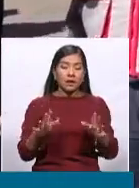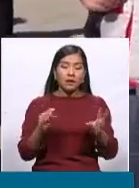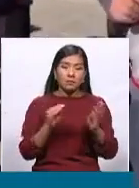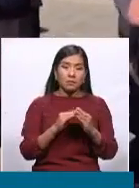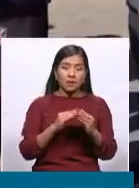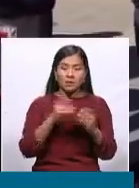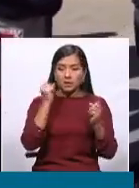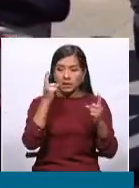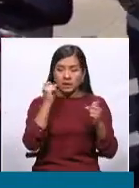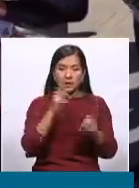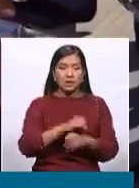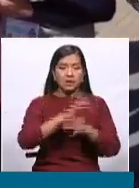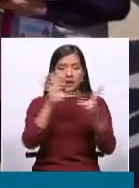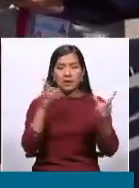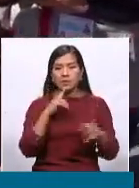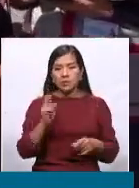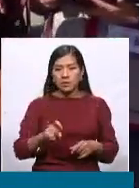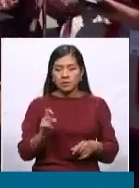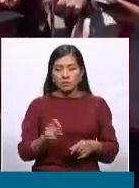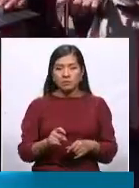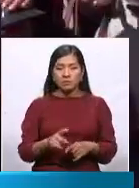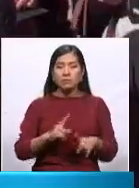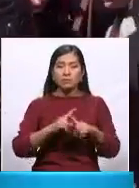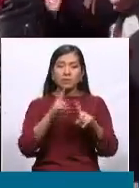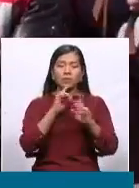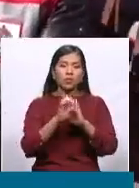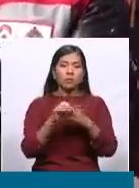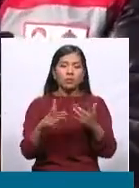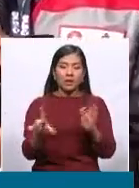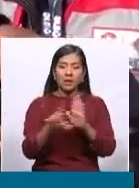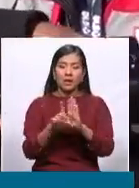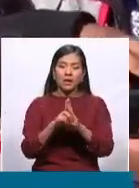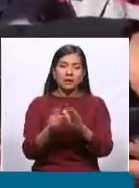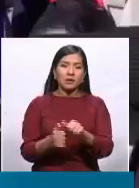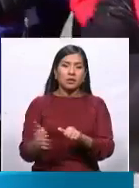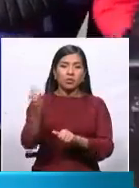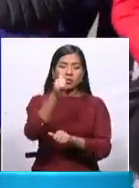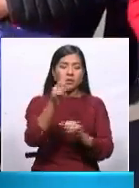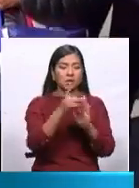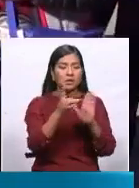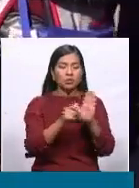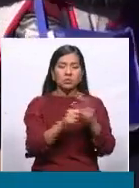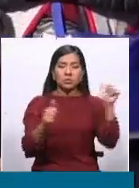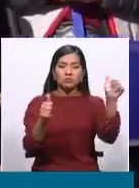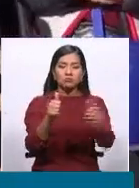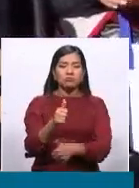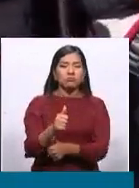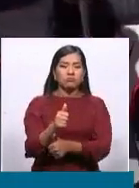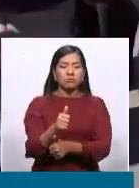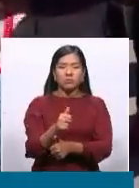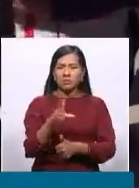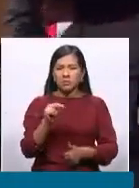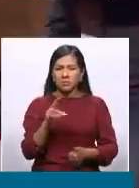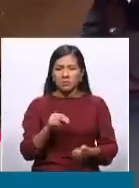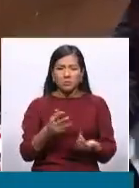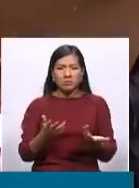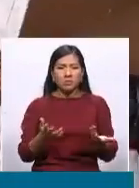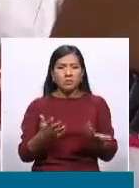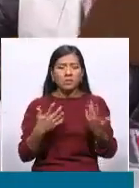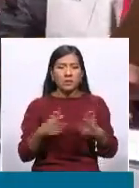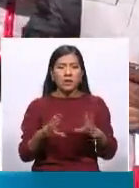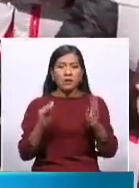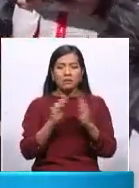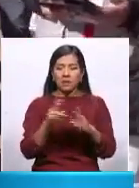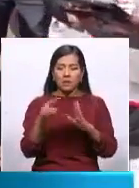entenderlo de esa manera no se trata de que una ley está por encima y un decreto está por debajo no hay un